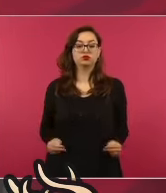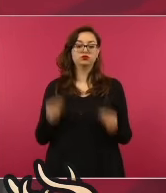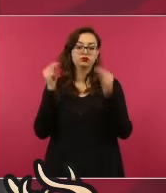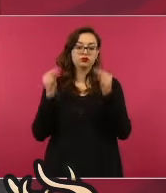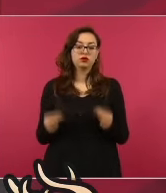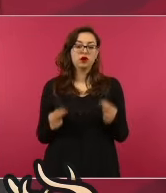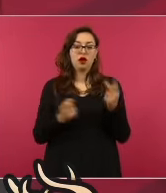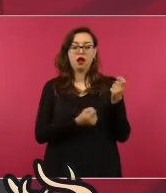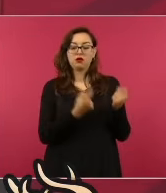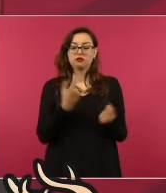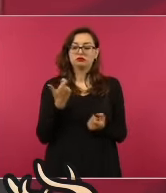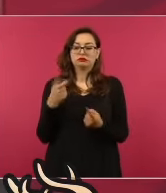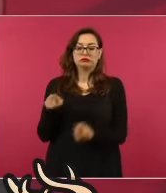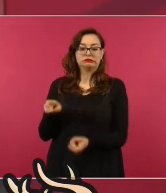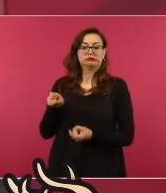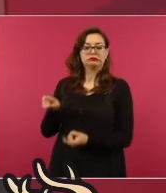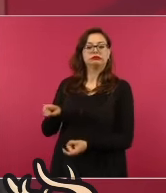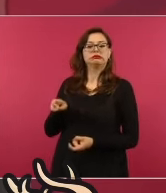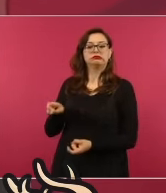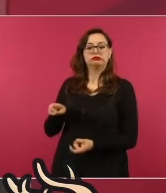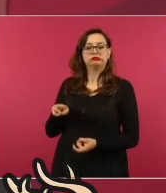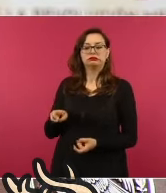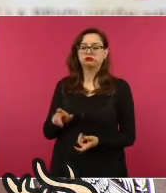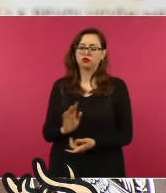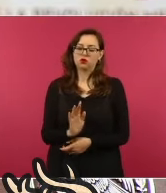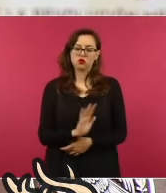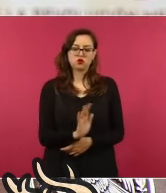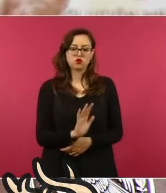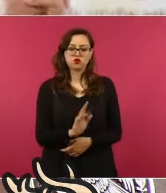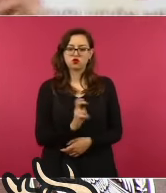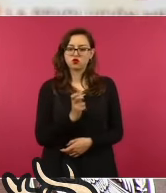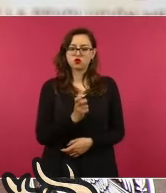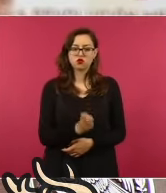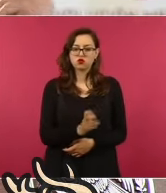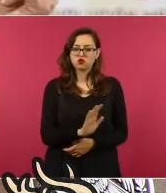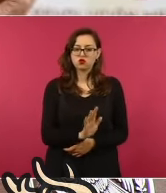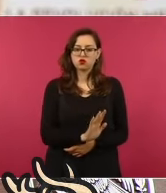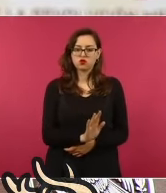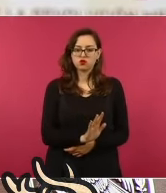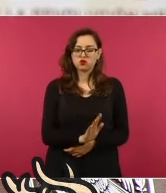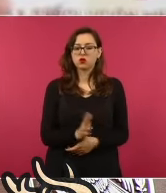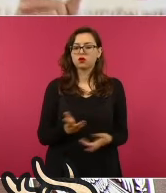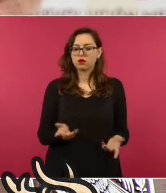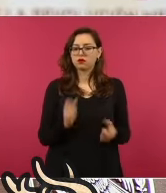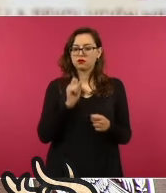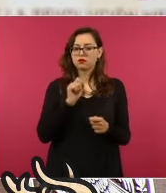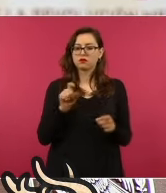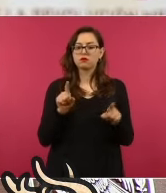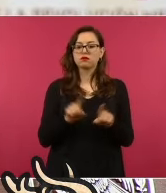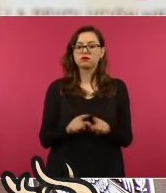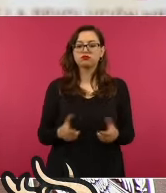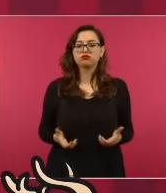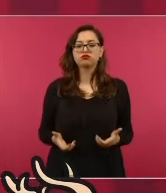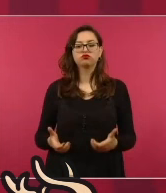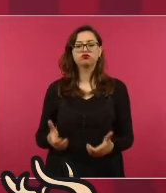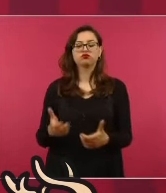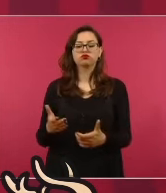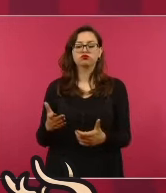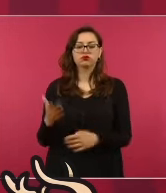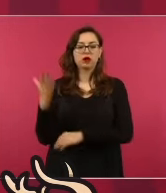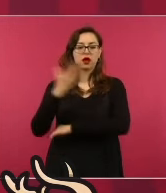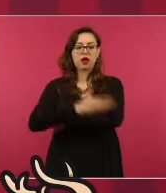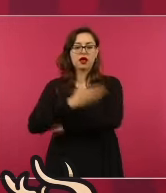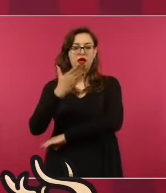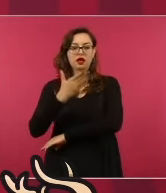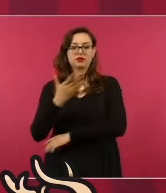como sucedía con las casetas, de